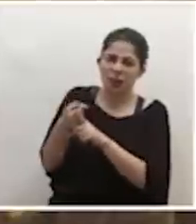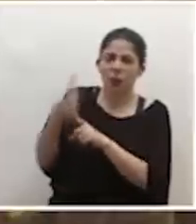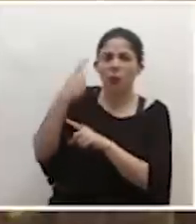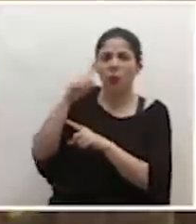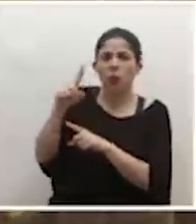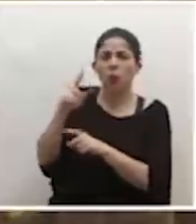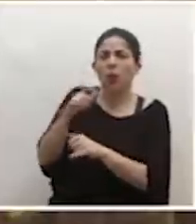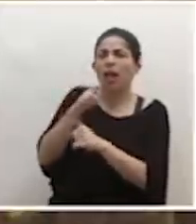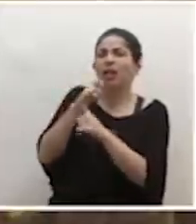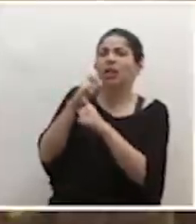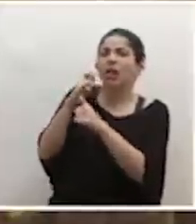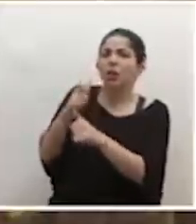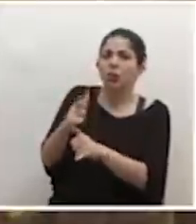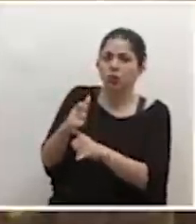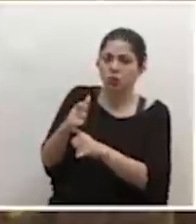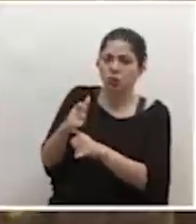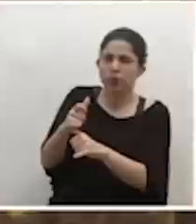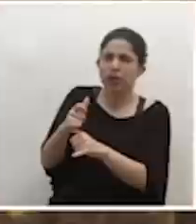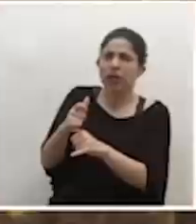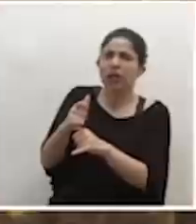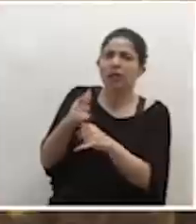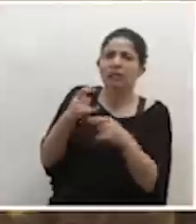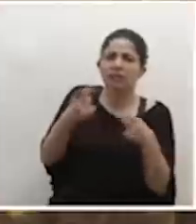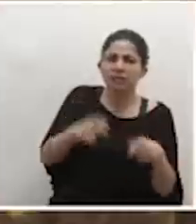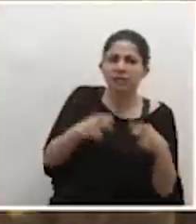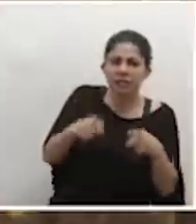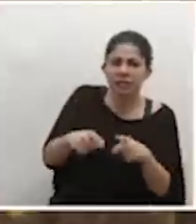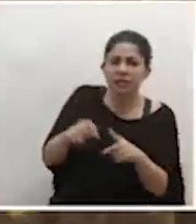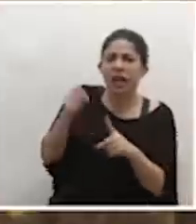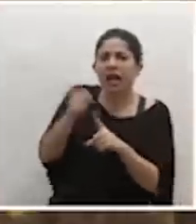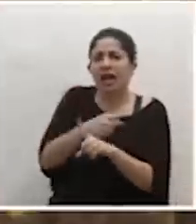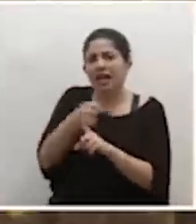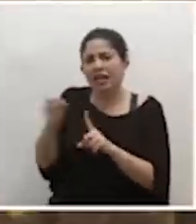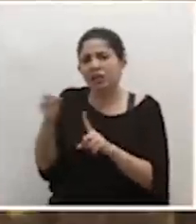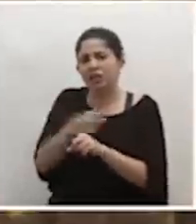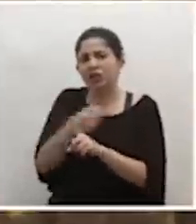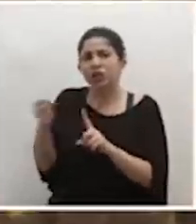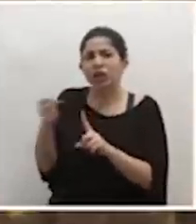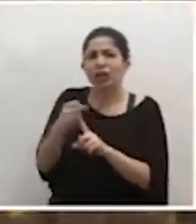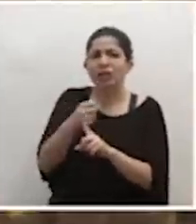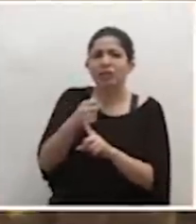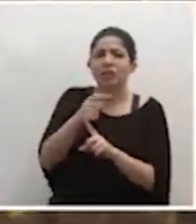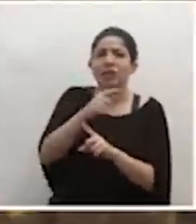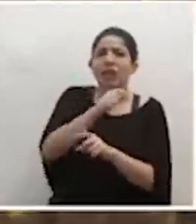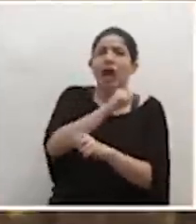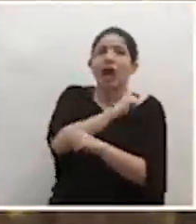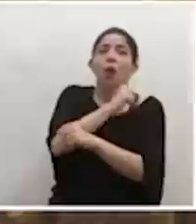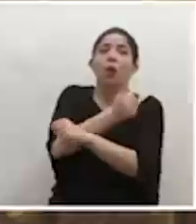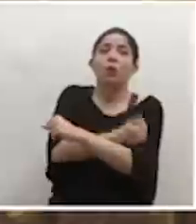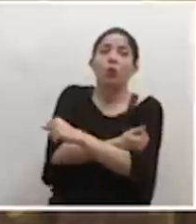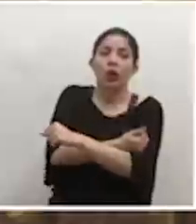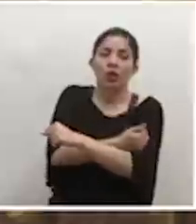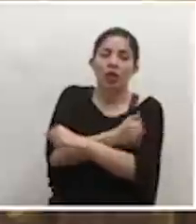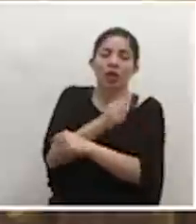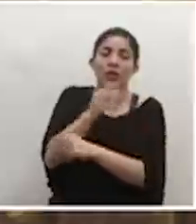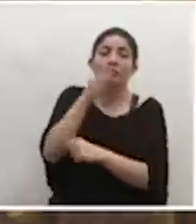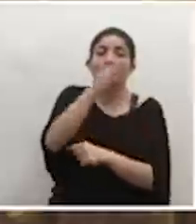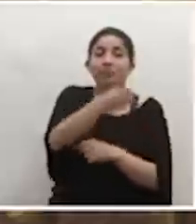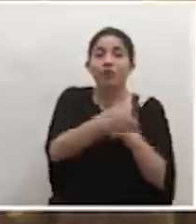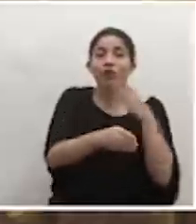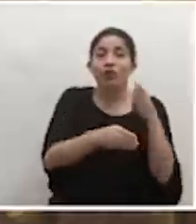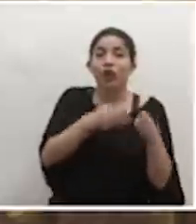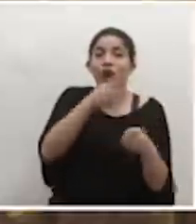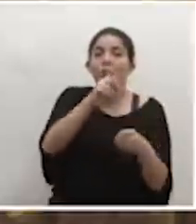las denuncias de incidentes y agresiones hacia autoridades que intervinieron en